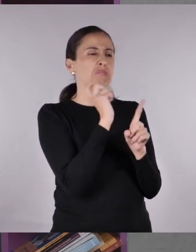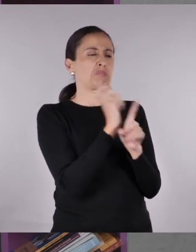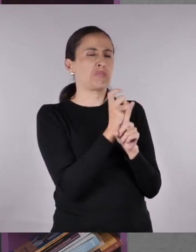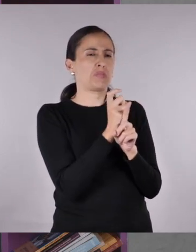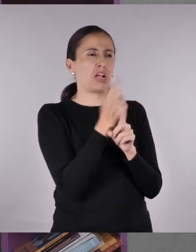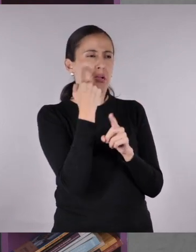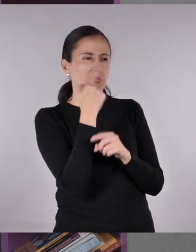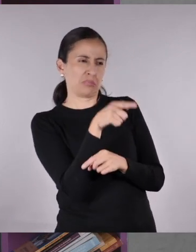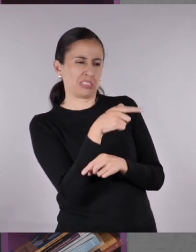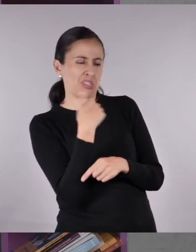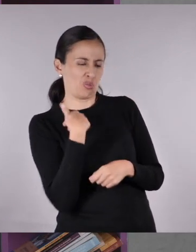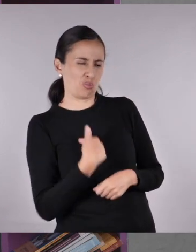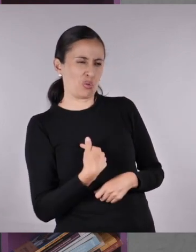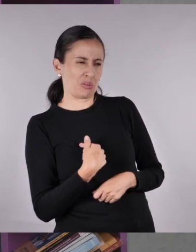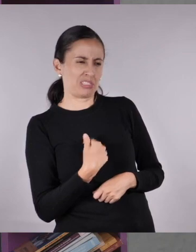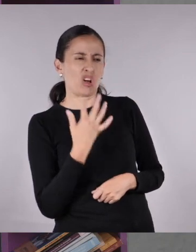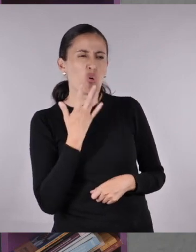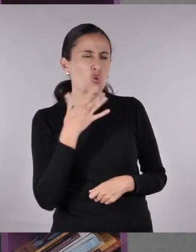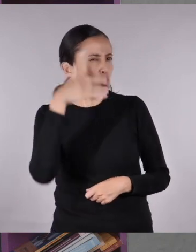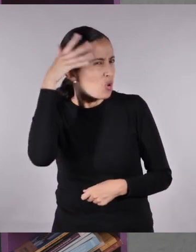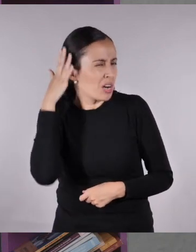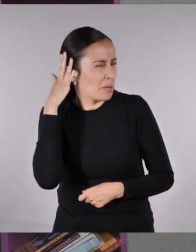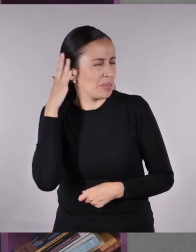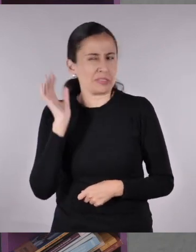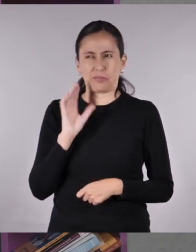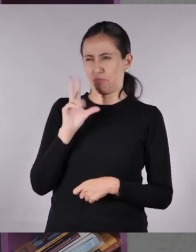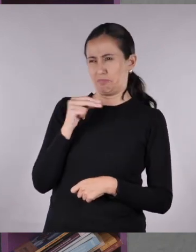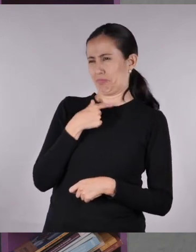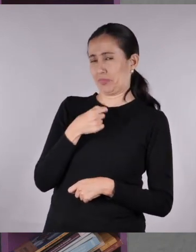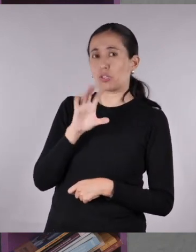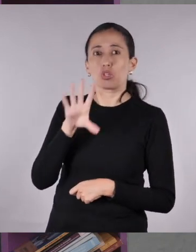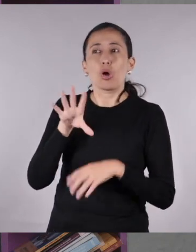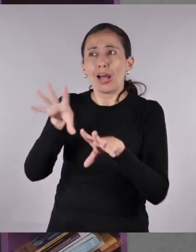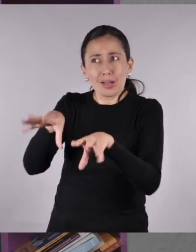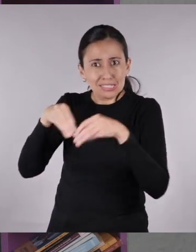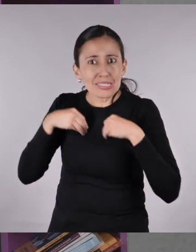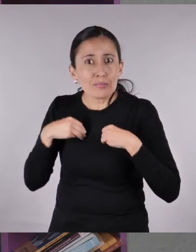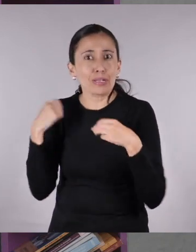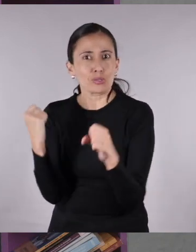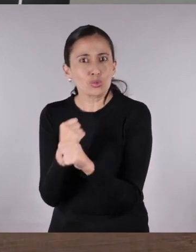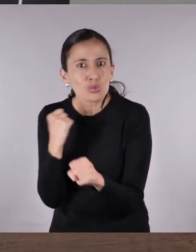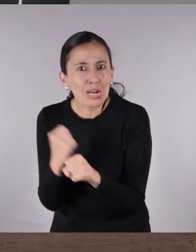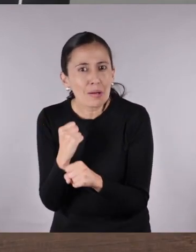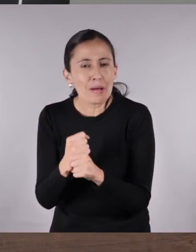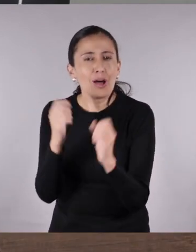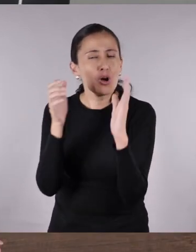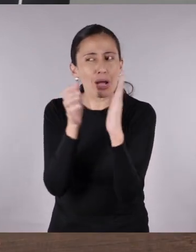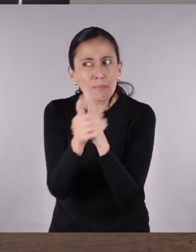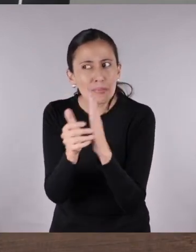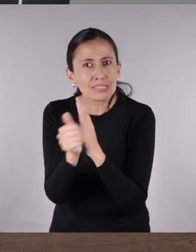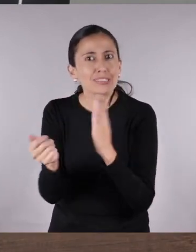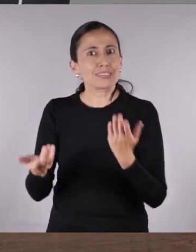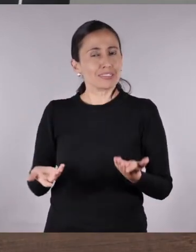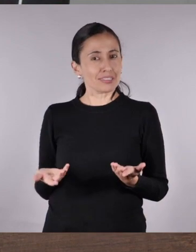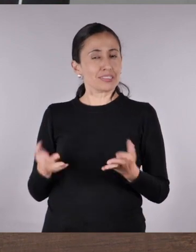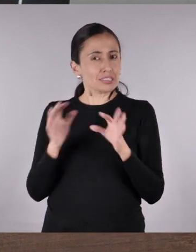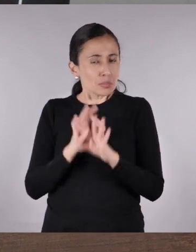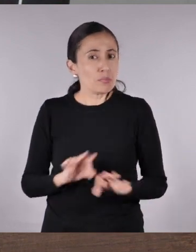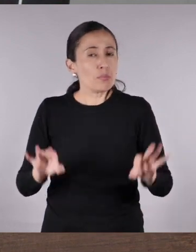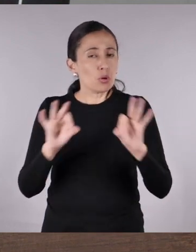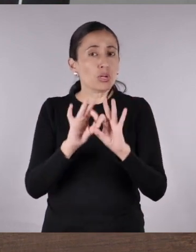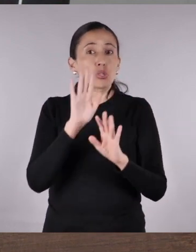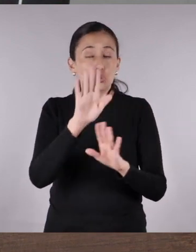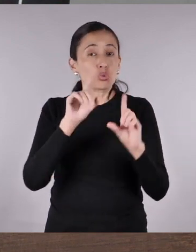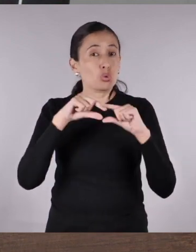artista por su apariencia, como viste o el color de su cabello. Mejor aprecia su trabajo, su arte y lo que ofrece al mundo.